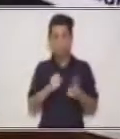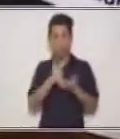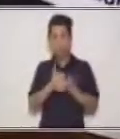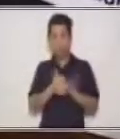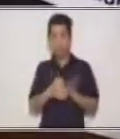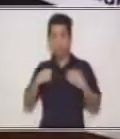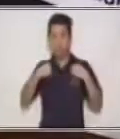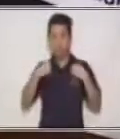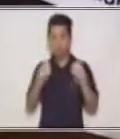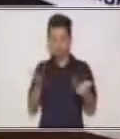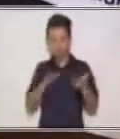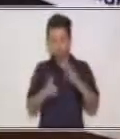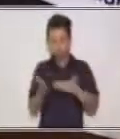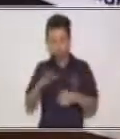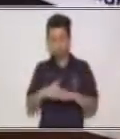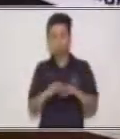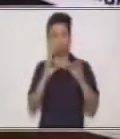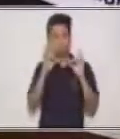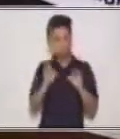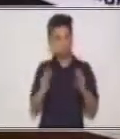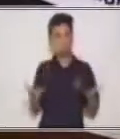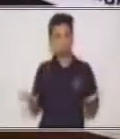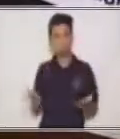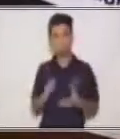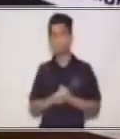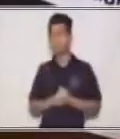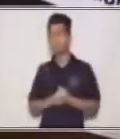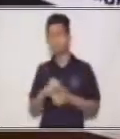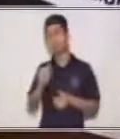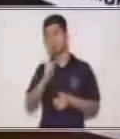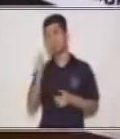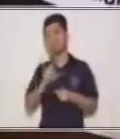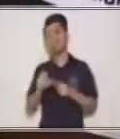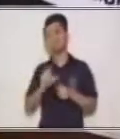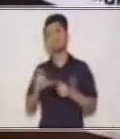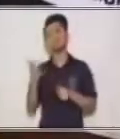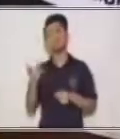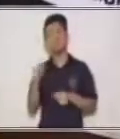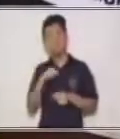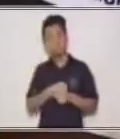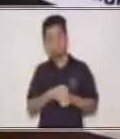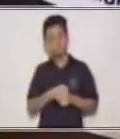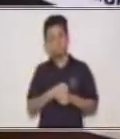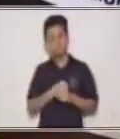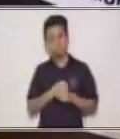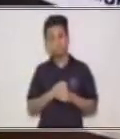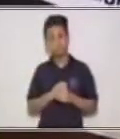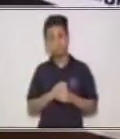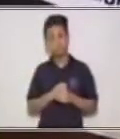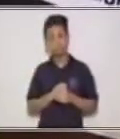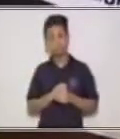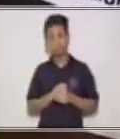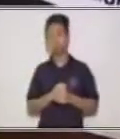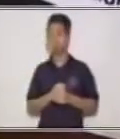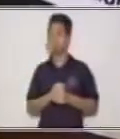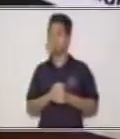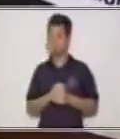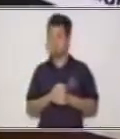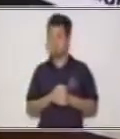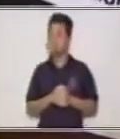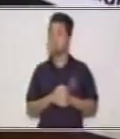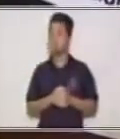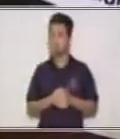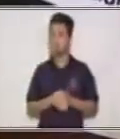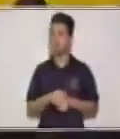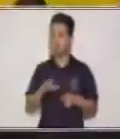con mamita y la pueden doblar o con la abuelita. ¿Qué otra cosa pueden hacer los niños? Sí, muy bien. Recoger y poner los